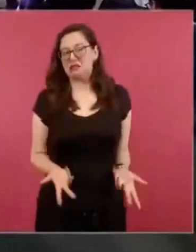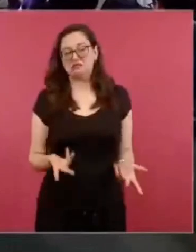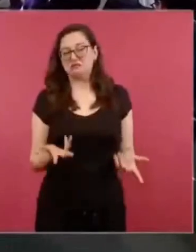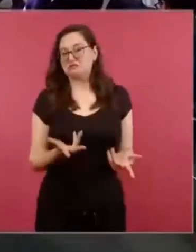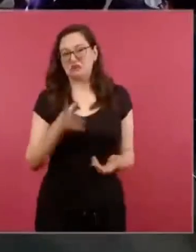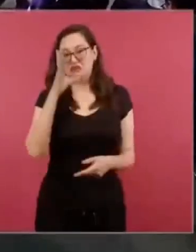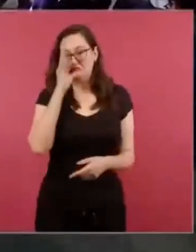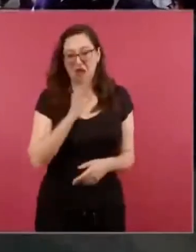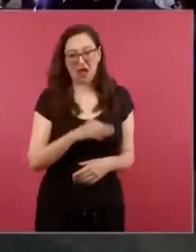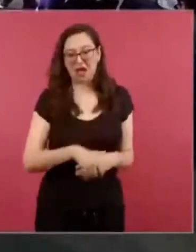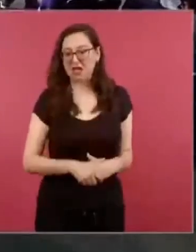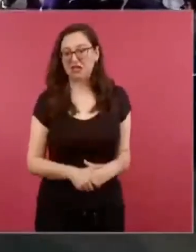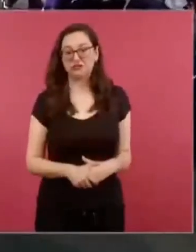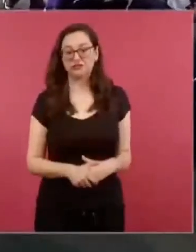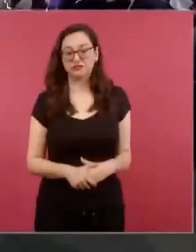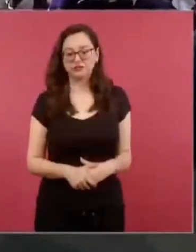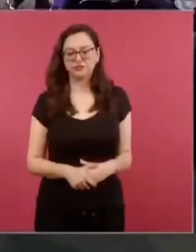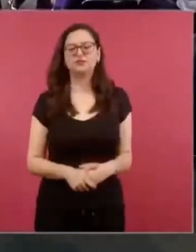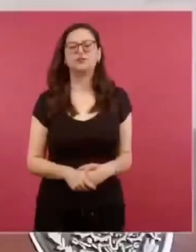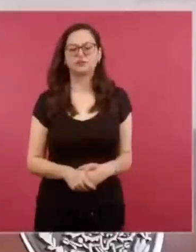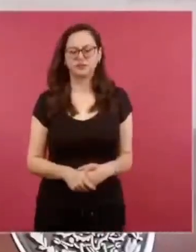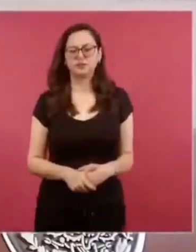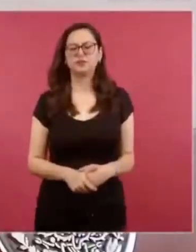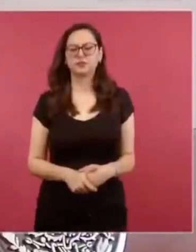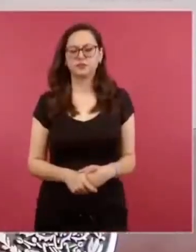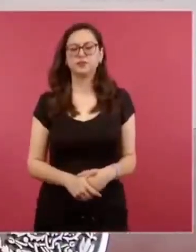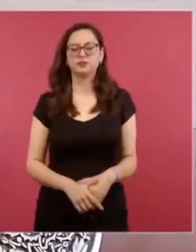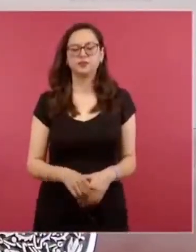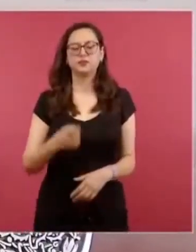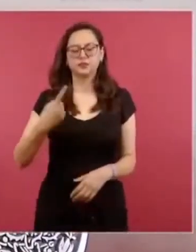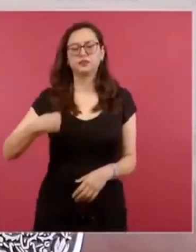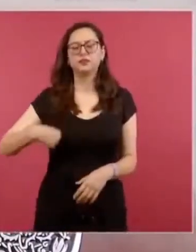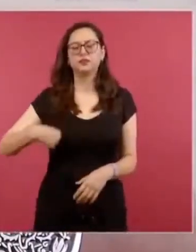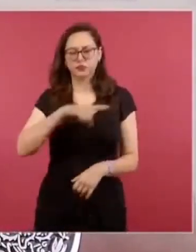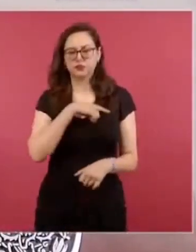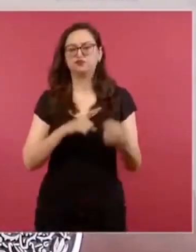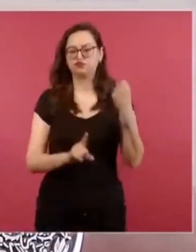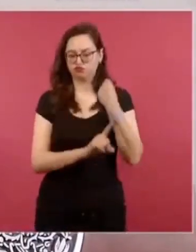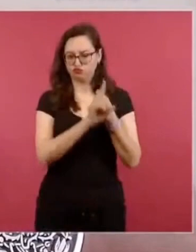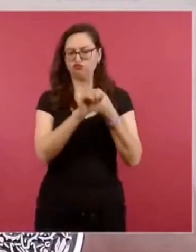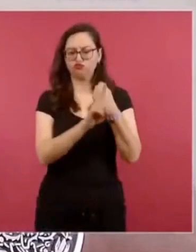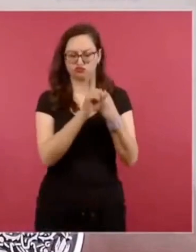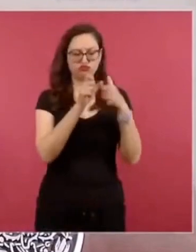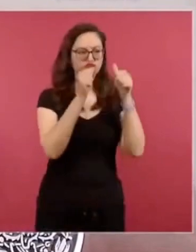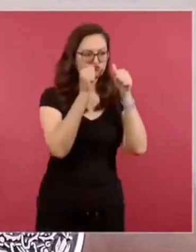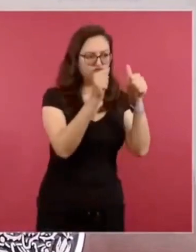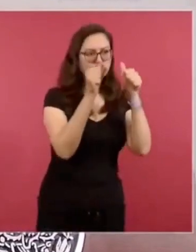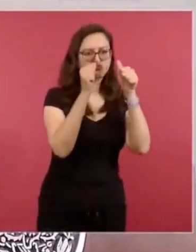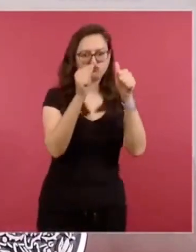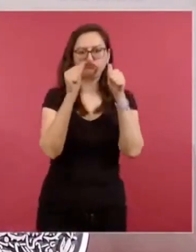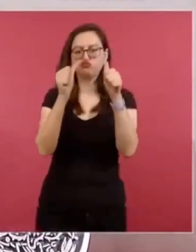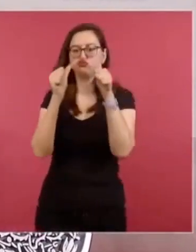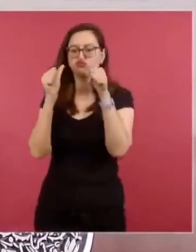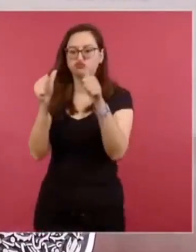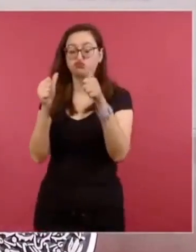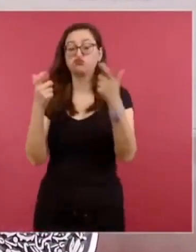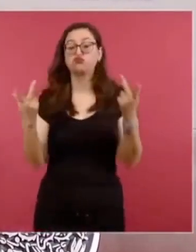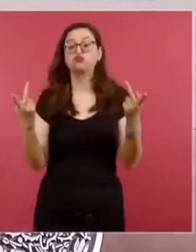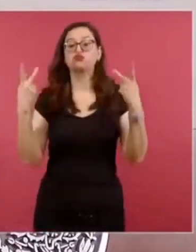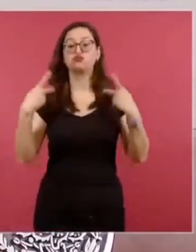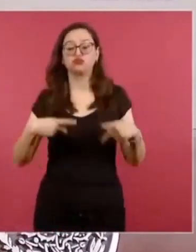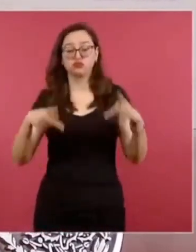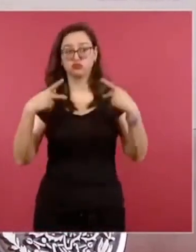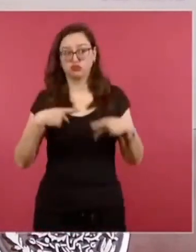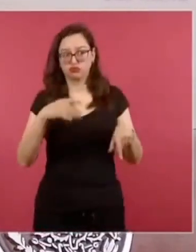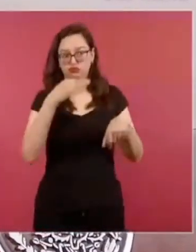ya estamos atendiendo el problema. Decirle a la gente que vamos